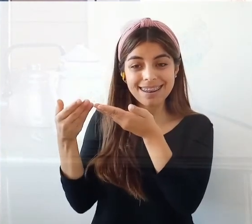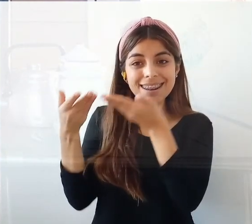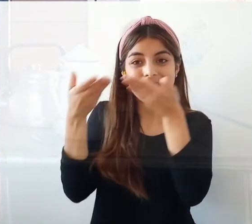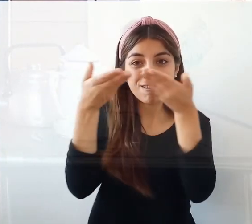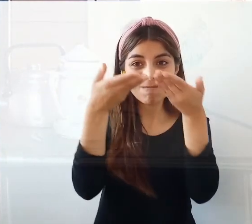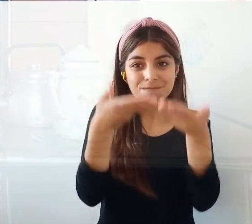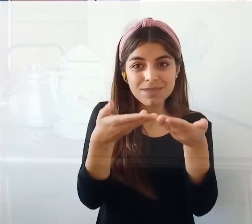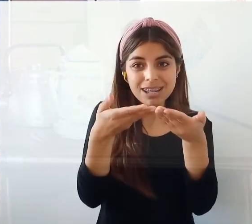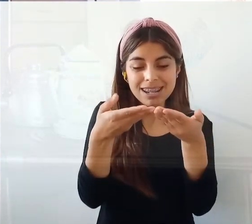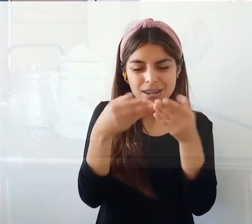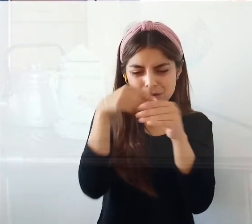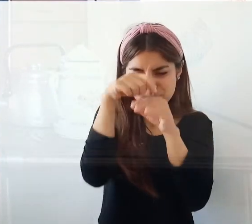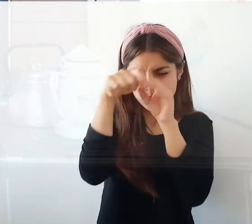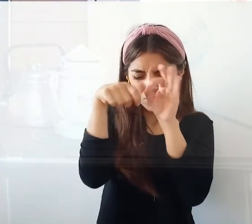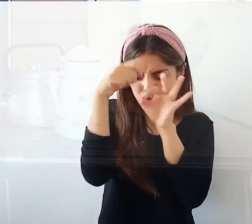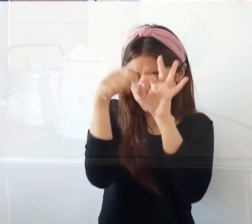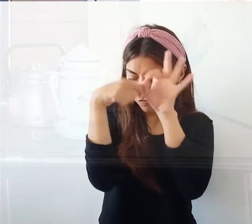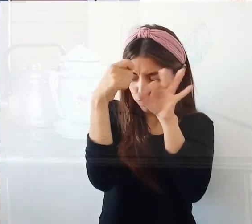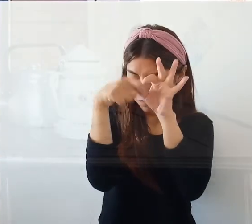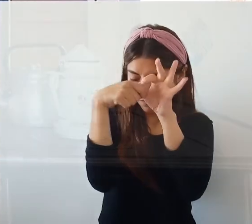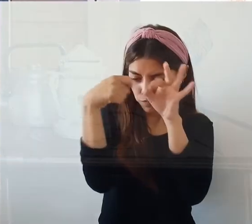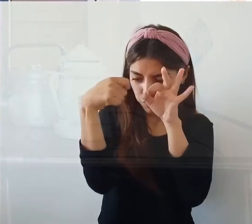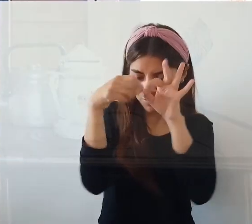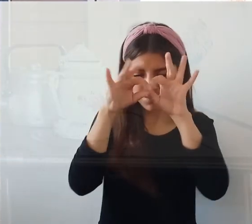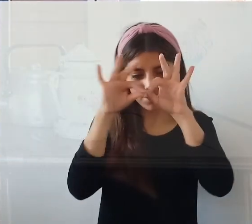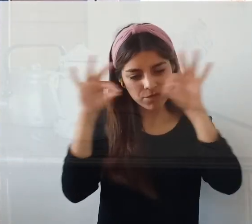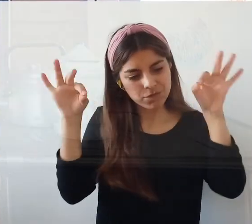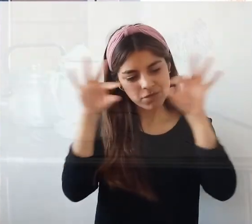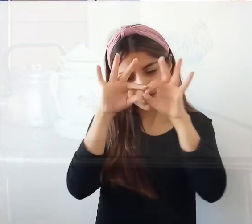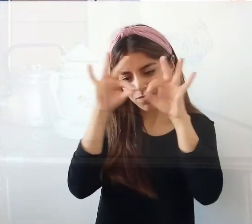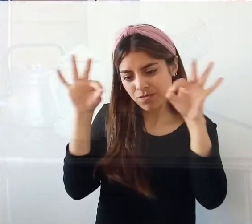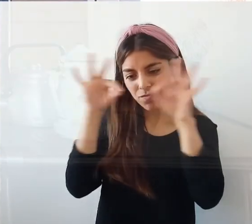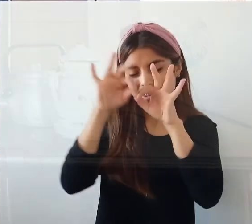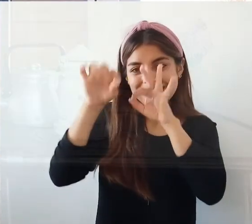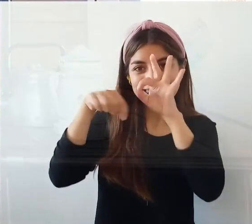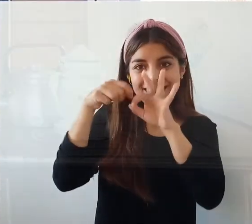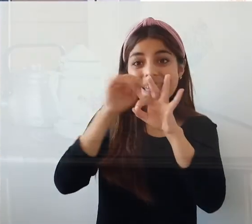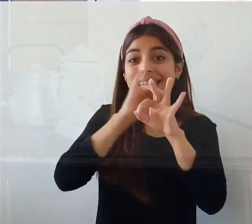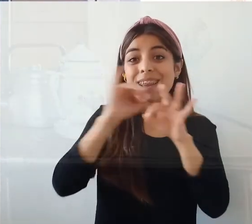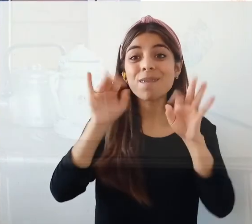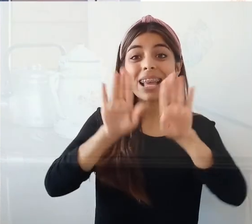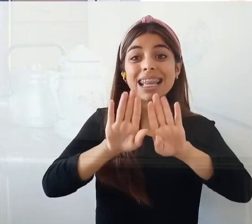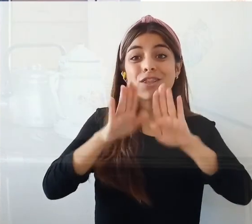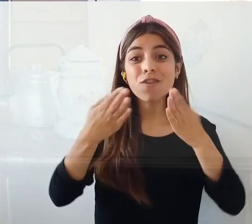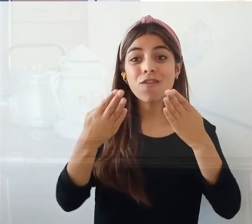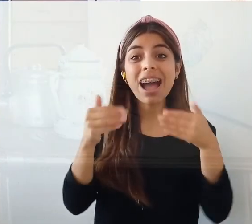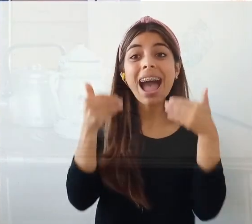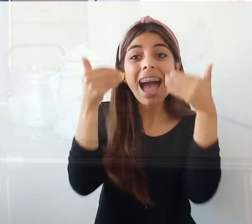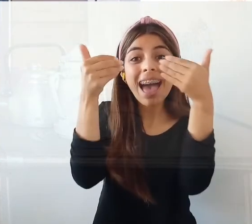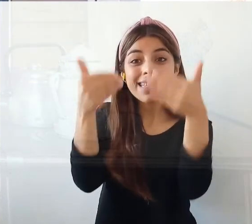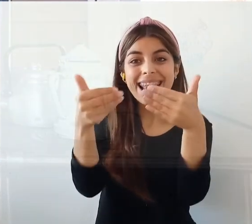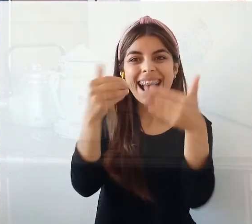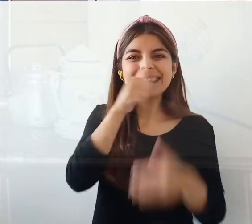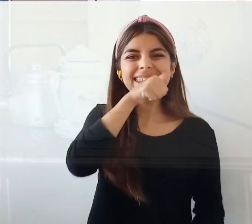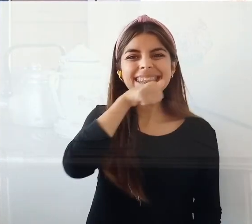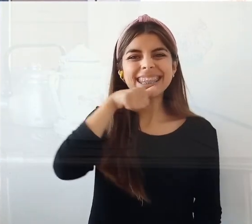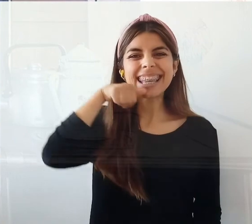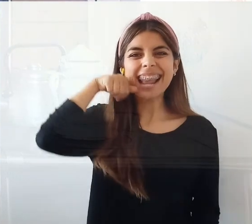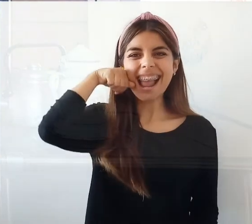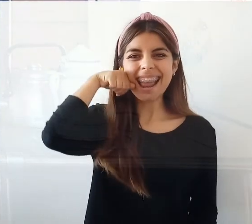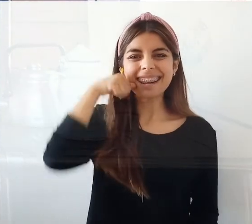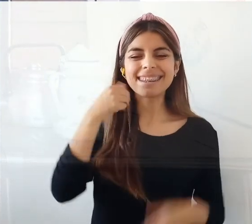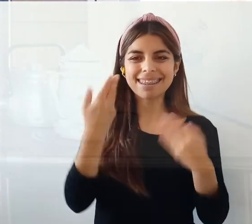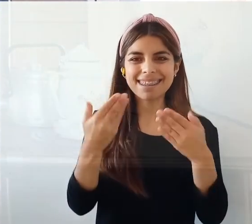Hacemos un patitito. Para secarlo detrás de la estufa. Porque hay que secarlo